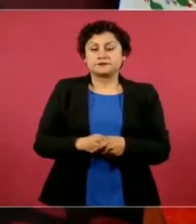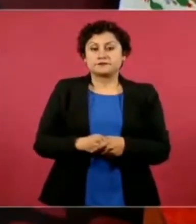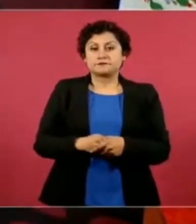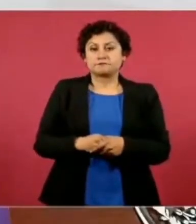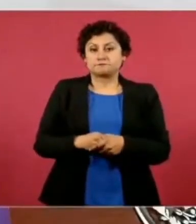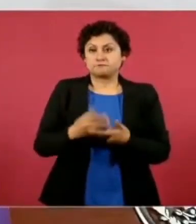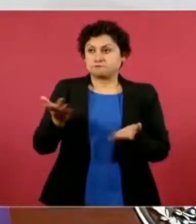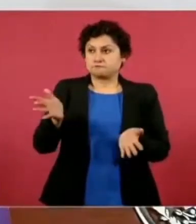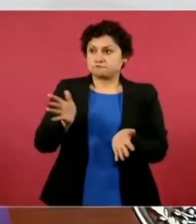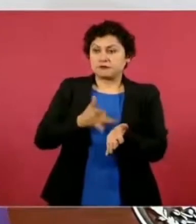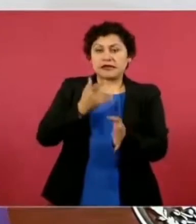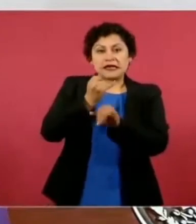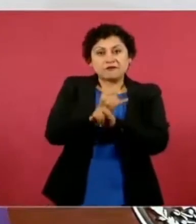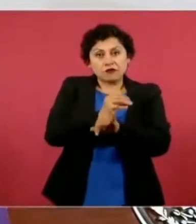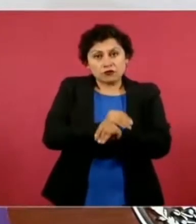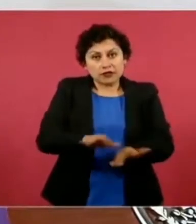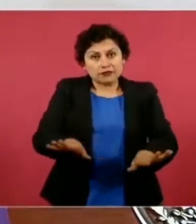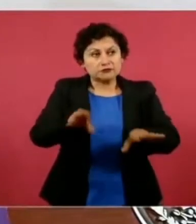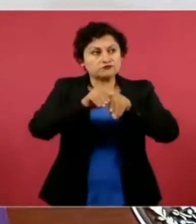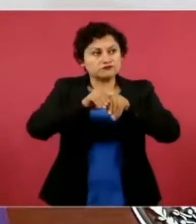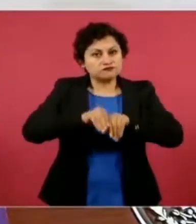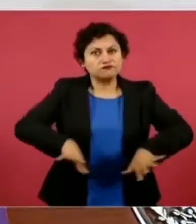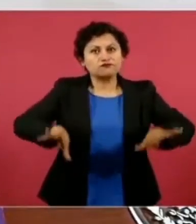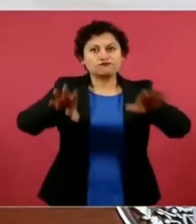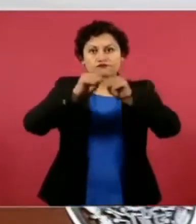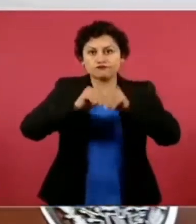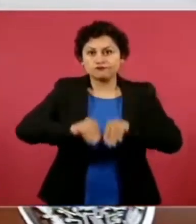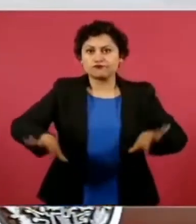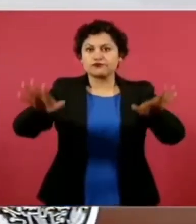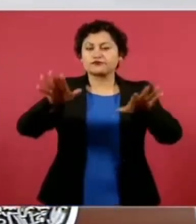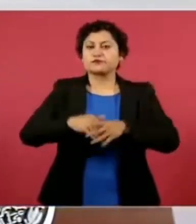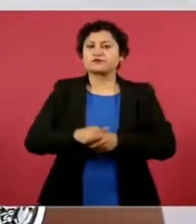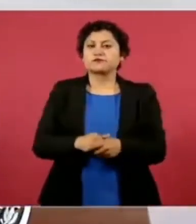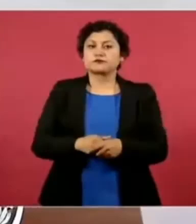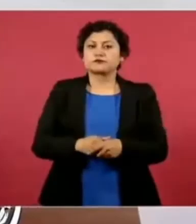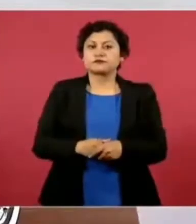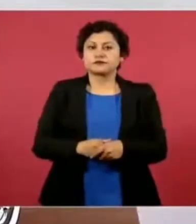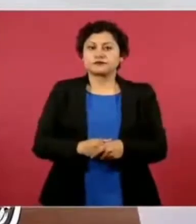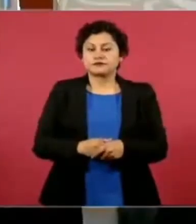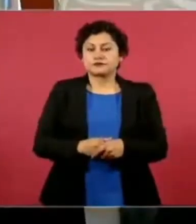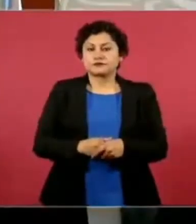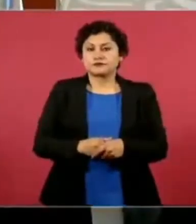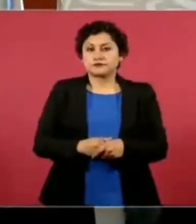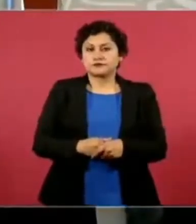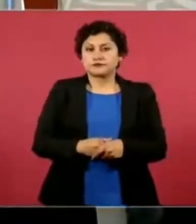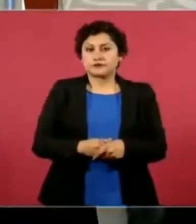para que se siga